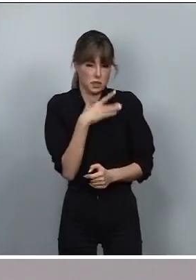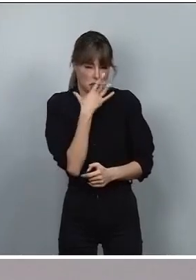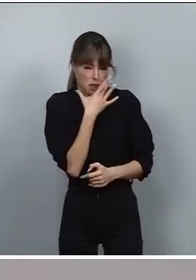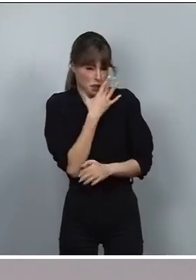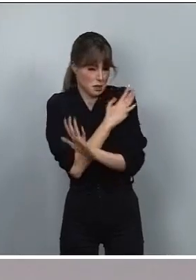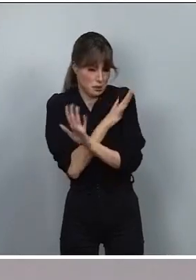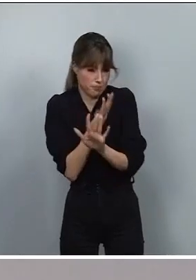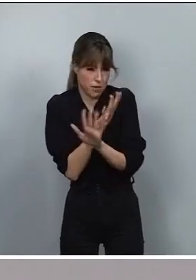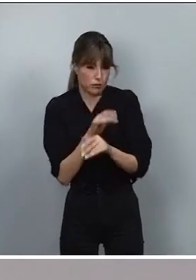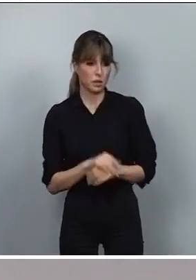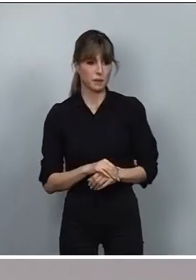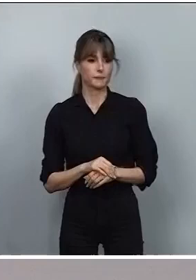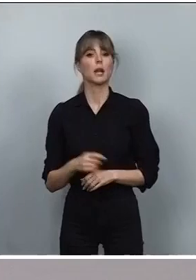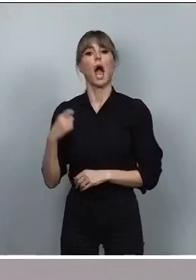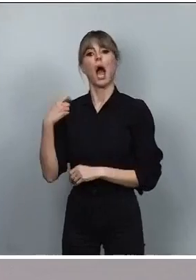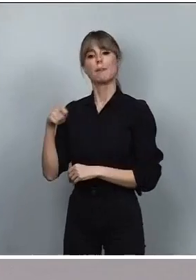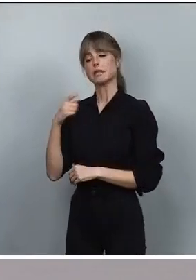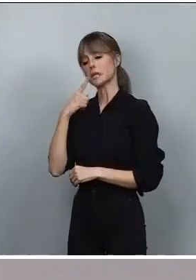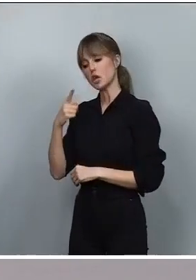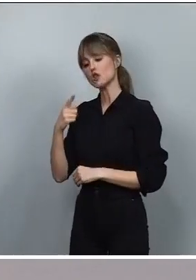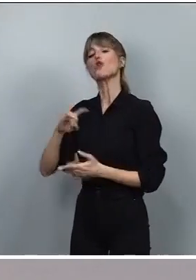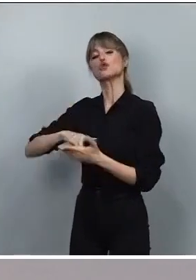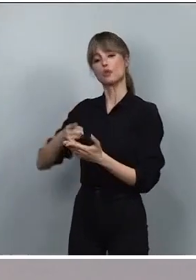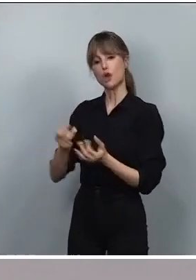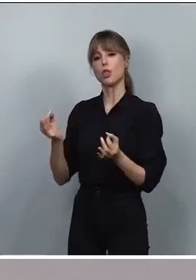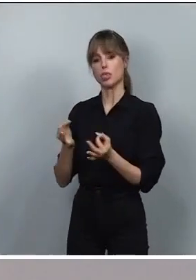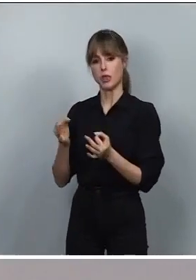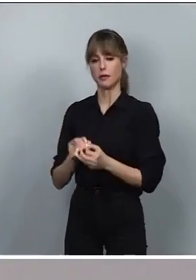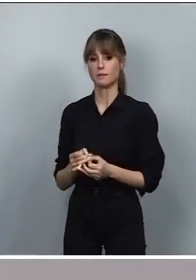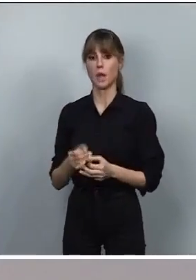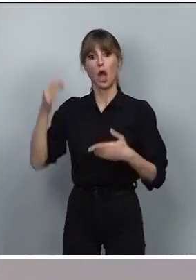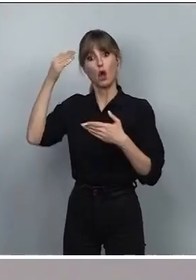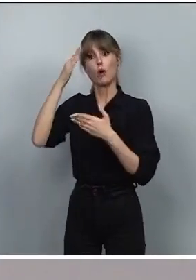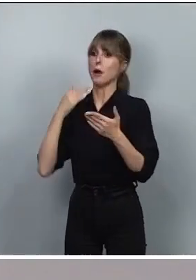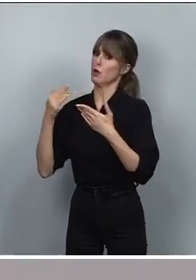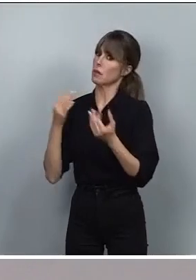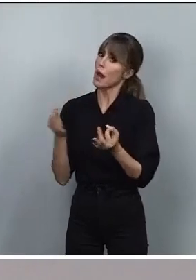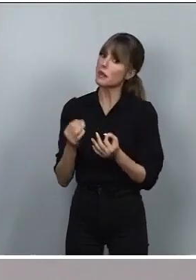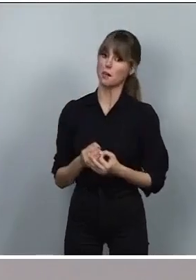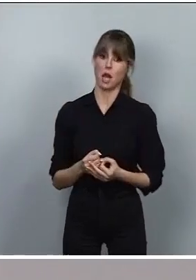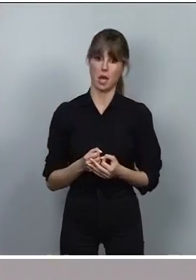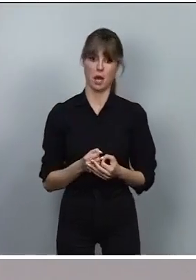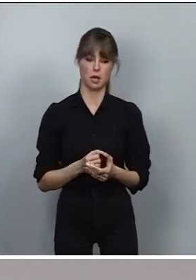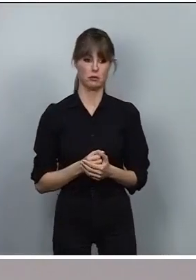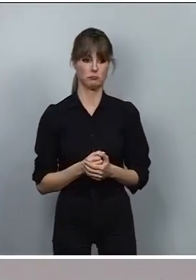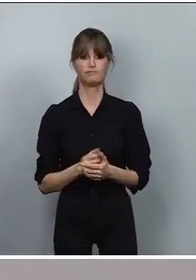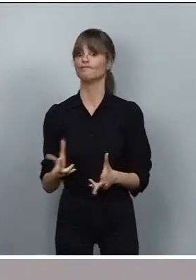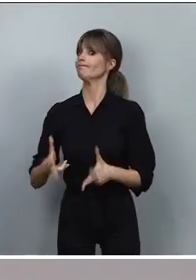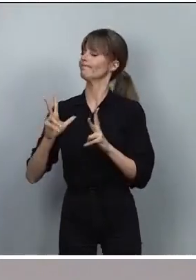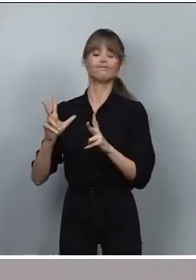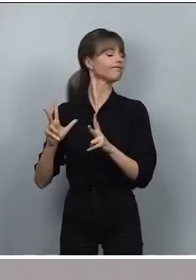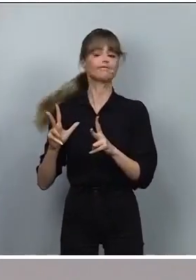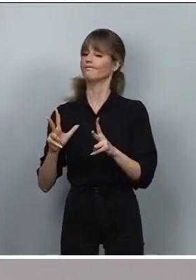Eso le he dicho al presidente que tienen que arreglarlo. Hay que hablar con Marruecos y no se puede permitir